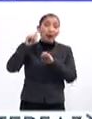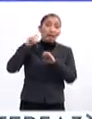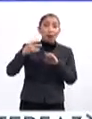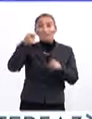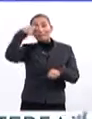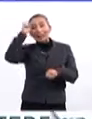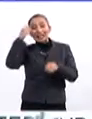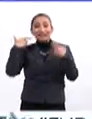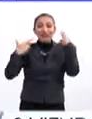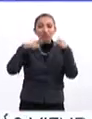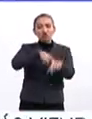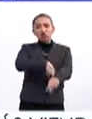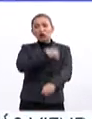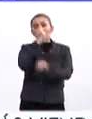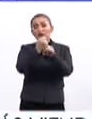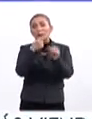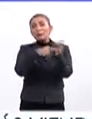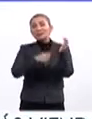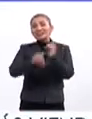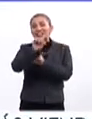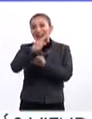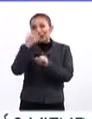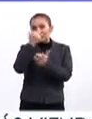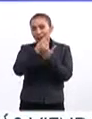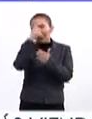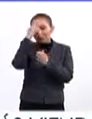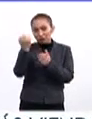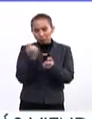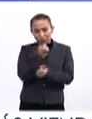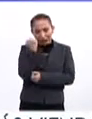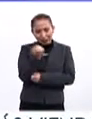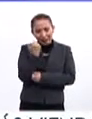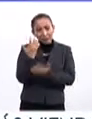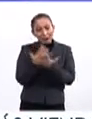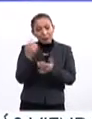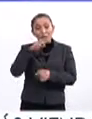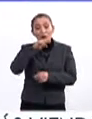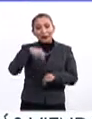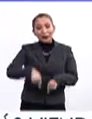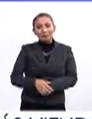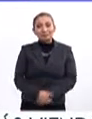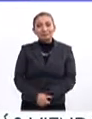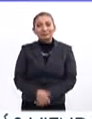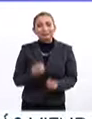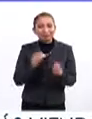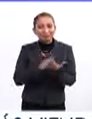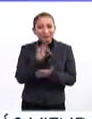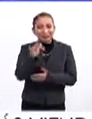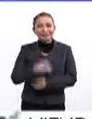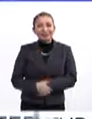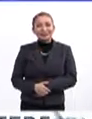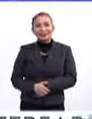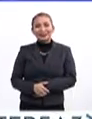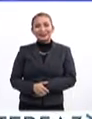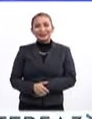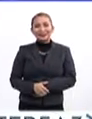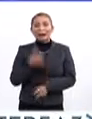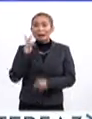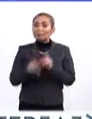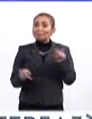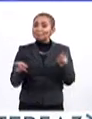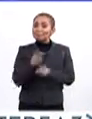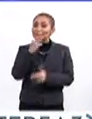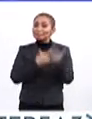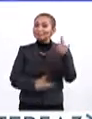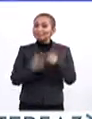Peine y Tijera, los largos años 60 en la Ciudad de México, mucho éxito, y pues te esperamos pronto por aquí. Muchas gracias, gracias. Hacemos una